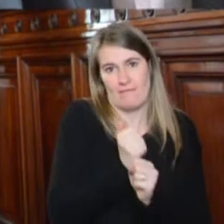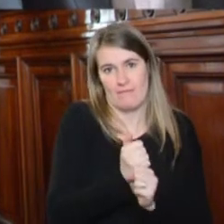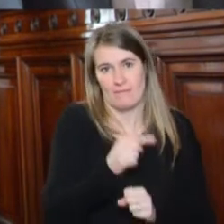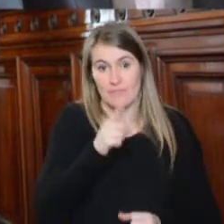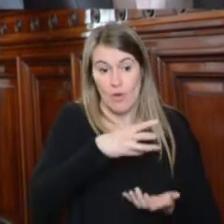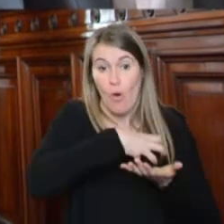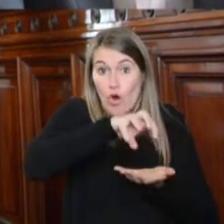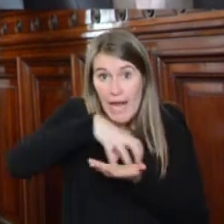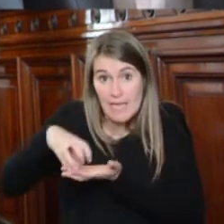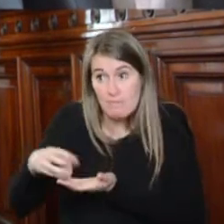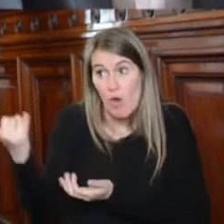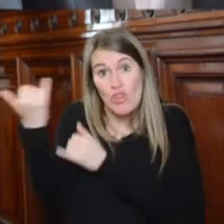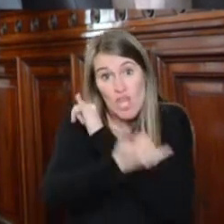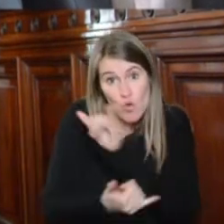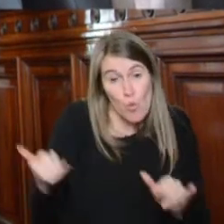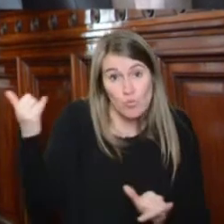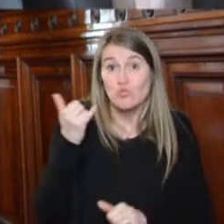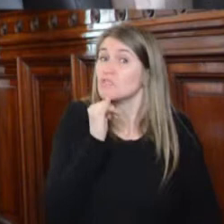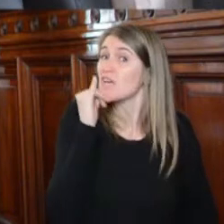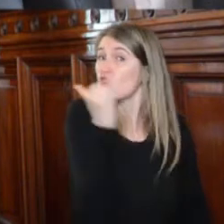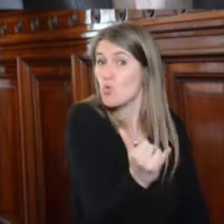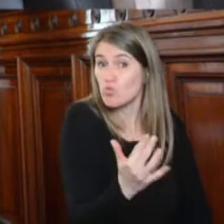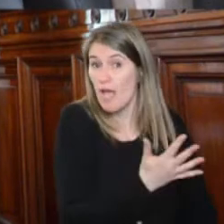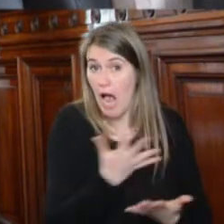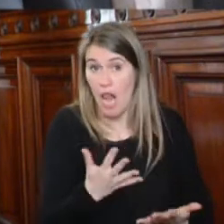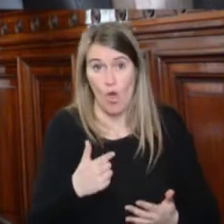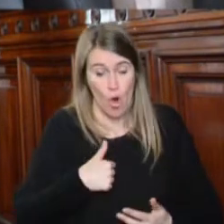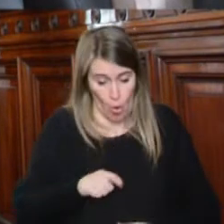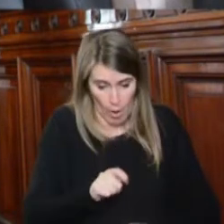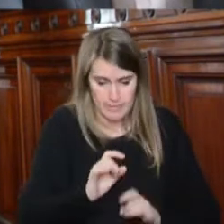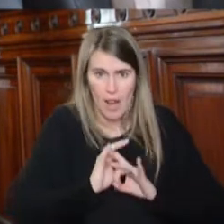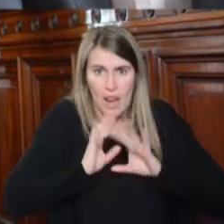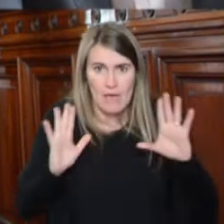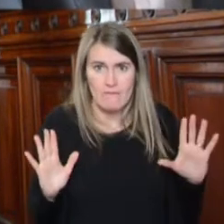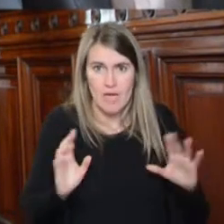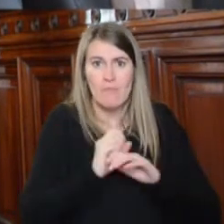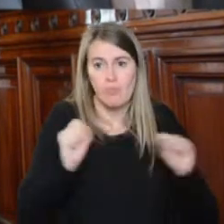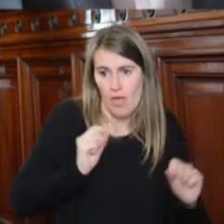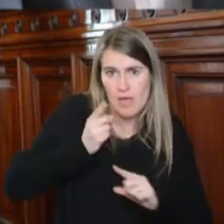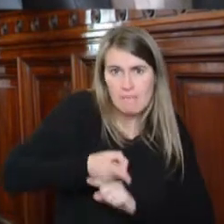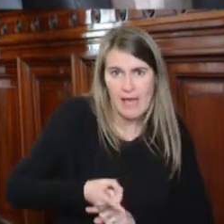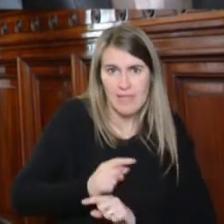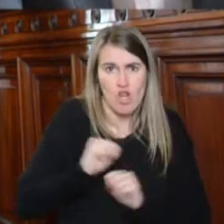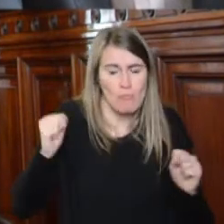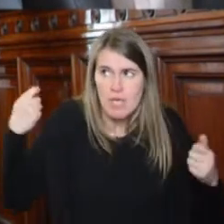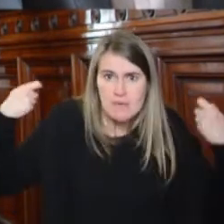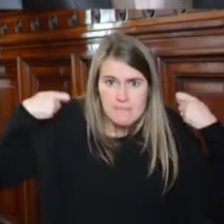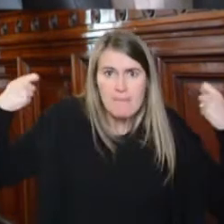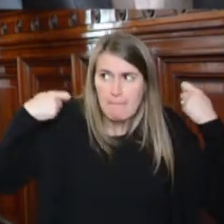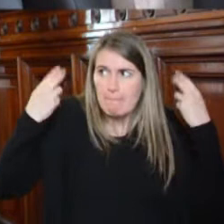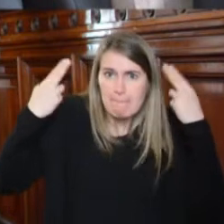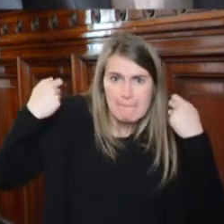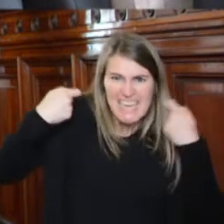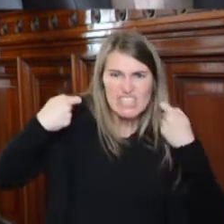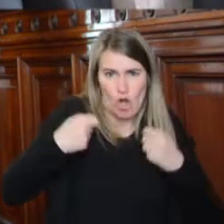denunciantes del Gobierno no trepidan en intentar someterlos a procesos de juicio político con miras a su